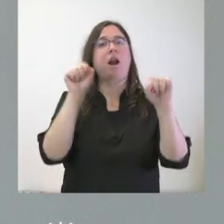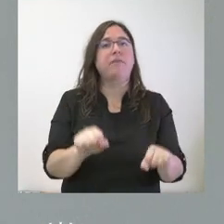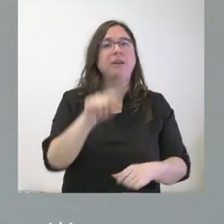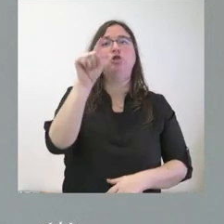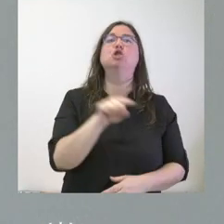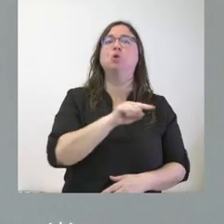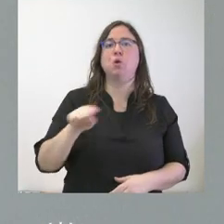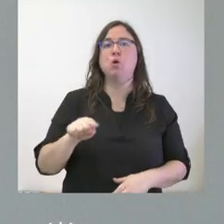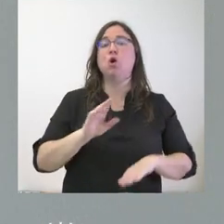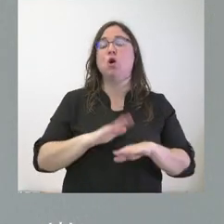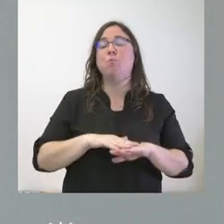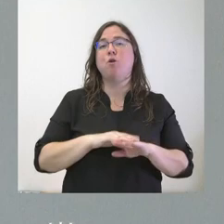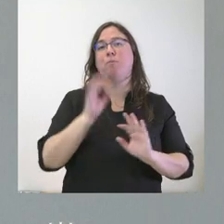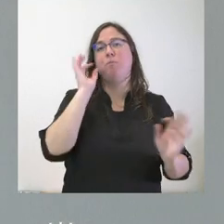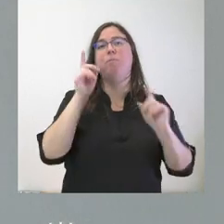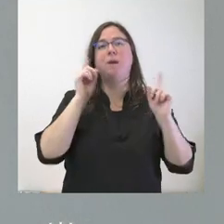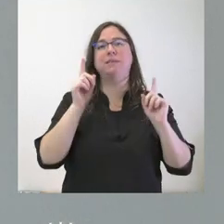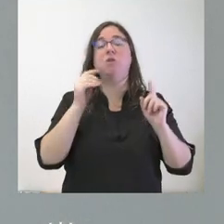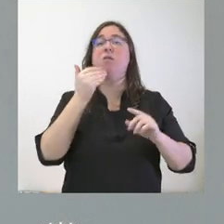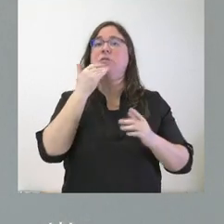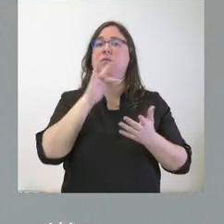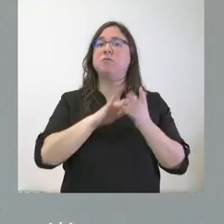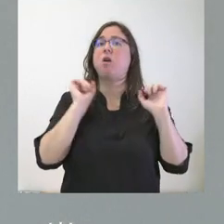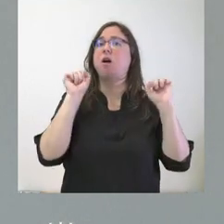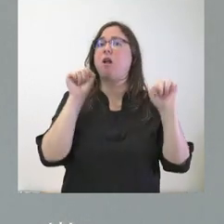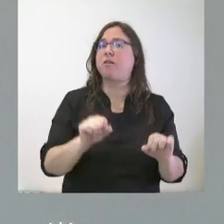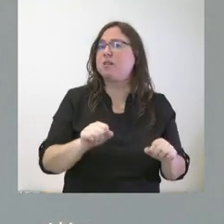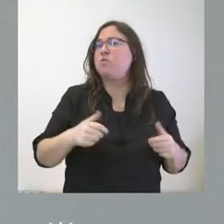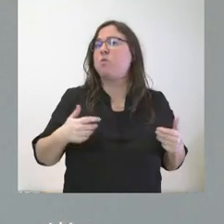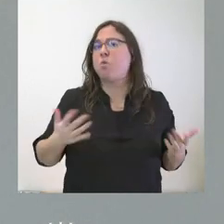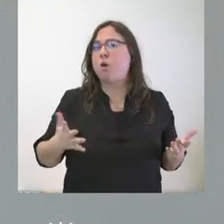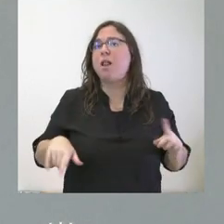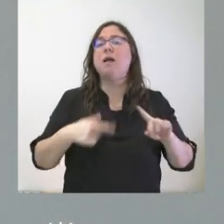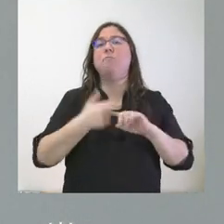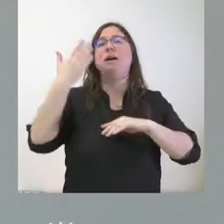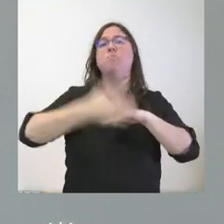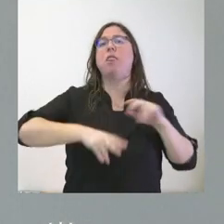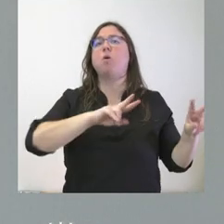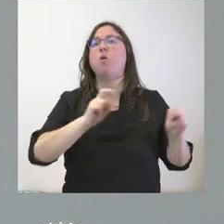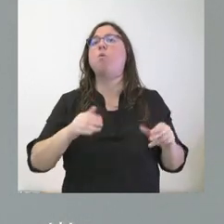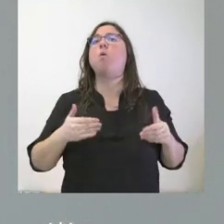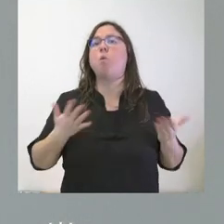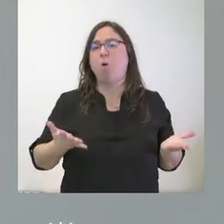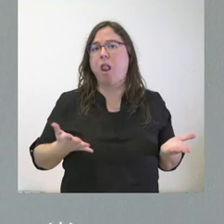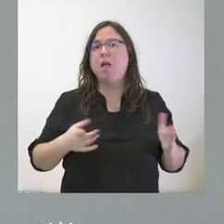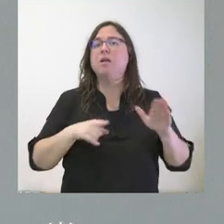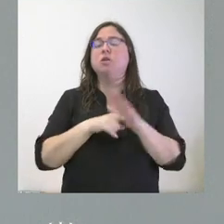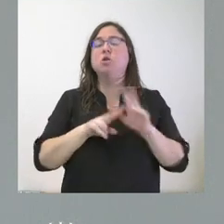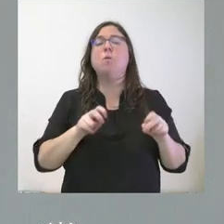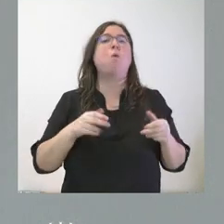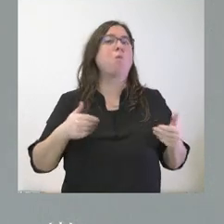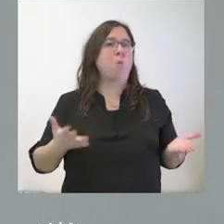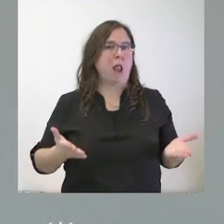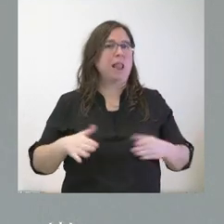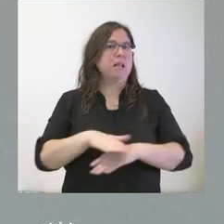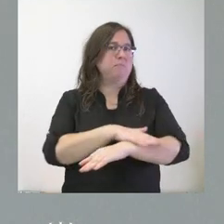produce algún retraso sobre las provisiones. Si se produce algún retraso, cuál es el retraso y cuál es el nuevo plazo y cuáles son las nuevas estimaciones que se estima por parte del Ministerio